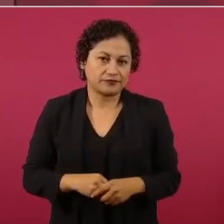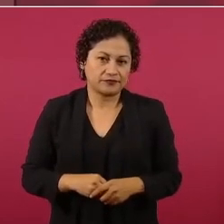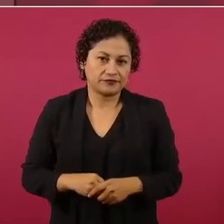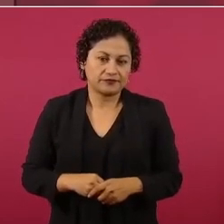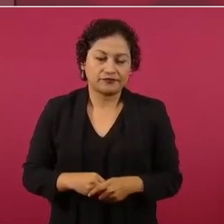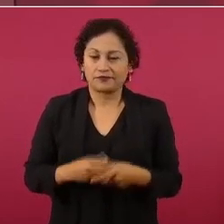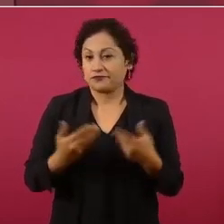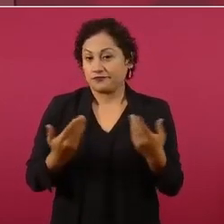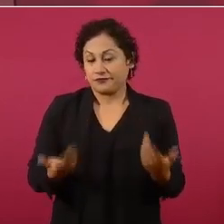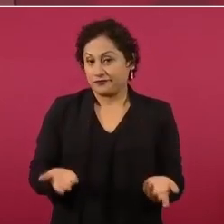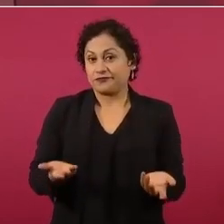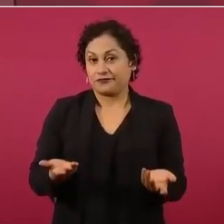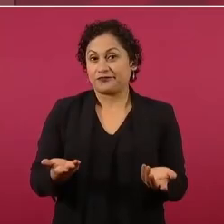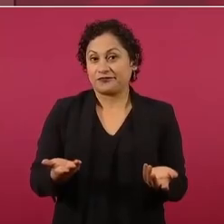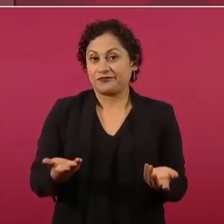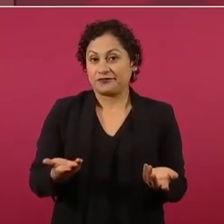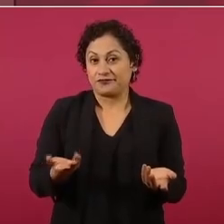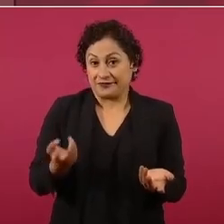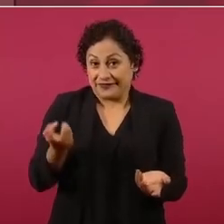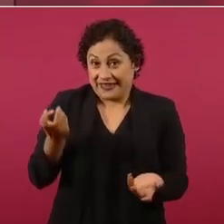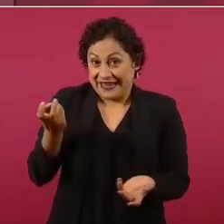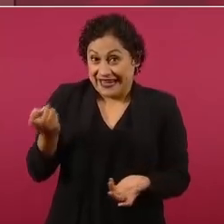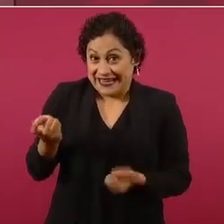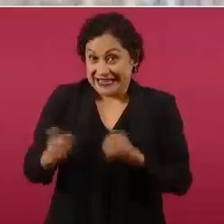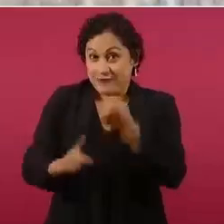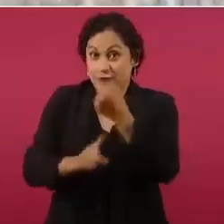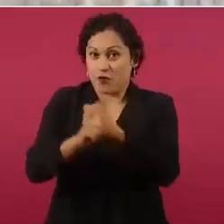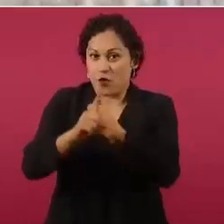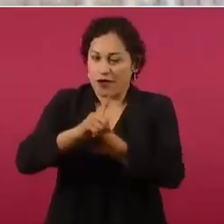Entonces, eso es lo que está en el fondo. Pero a ver,